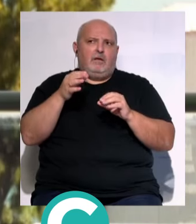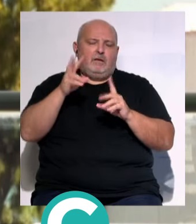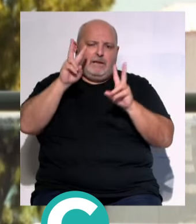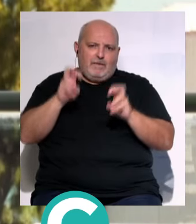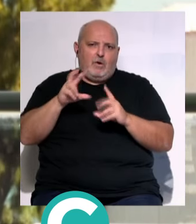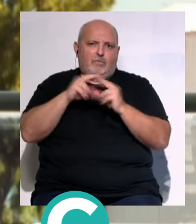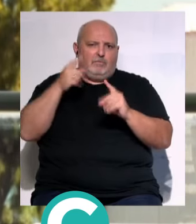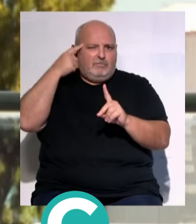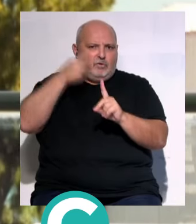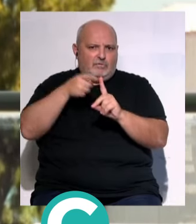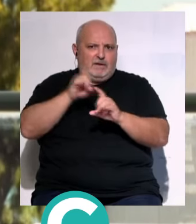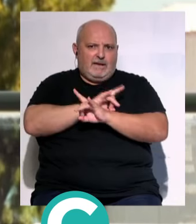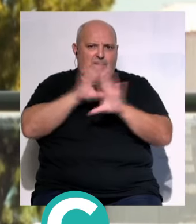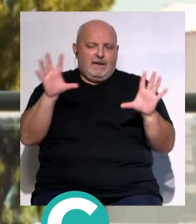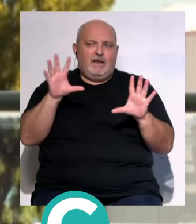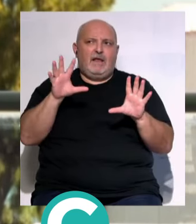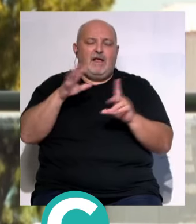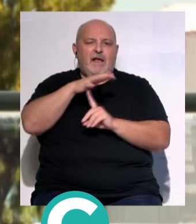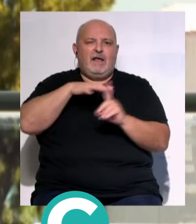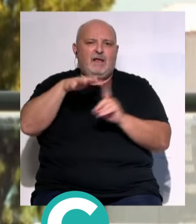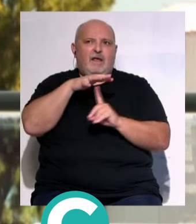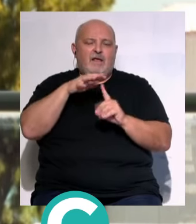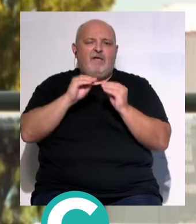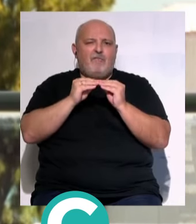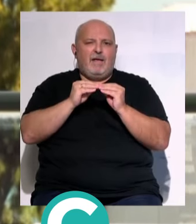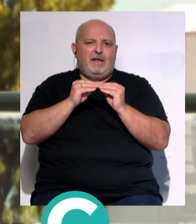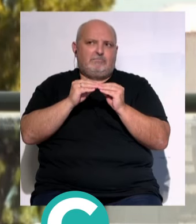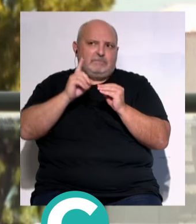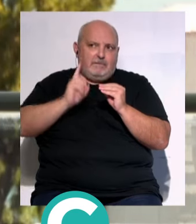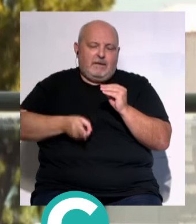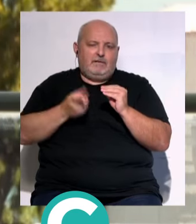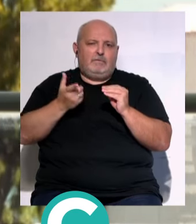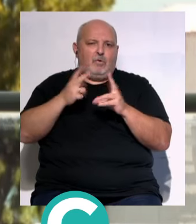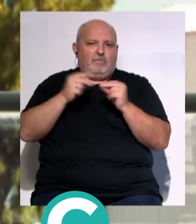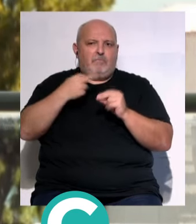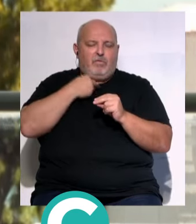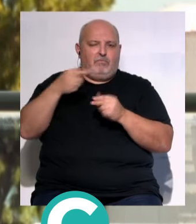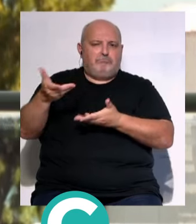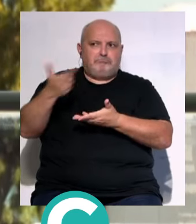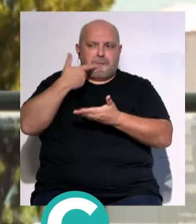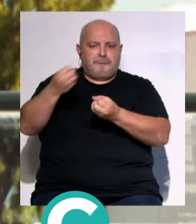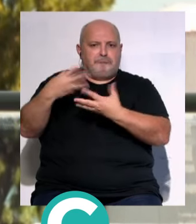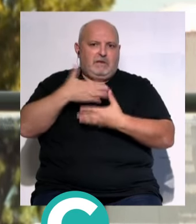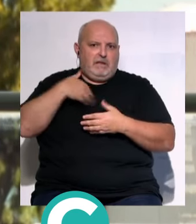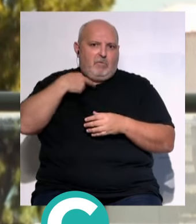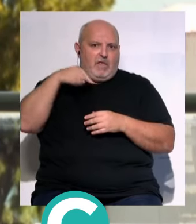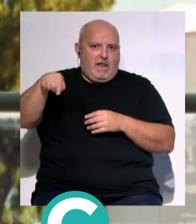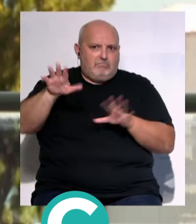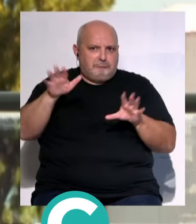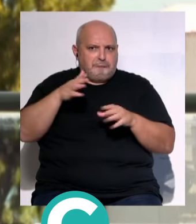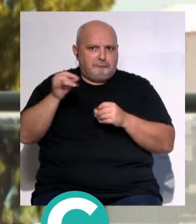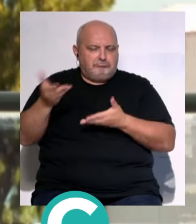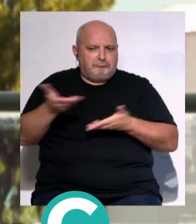universitarios... ...pero en el ámbito y en las formas que también... ...la propia universidad nos traslada y decida... ...y por lo tanto,